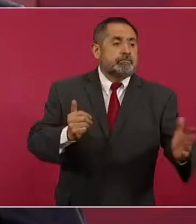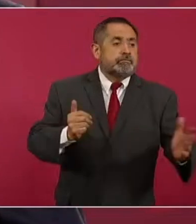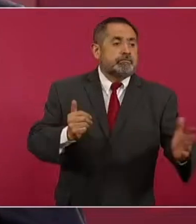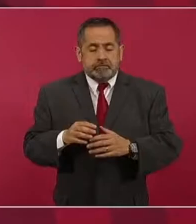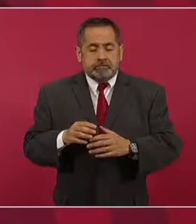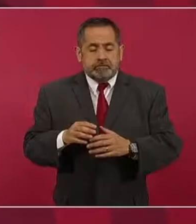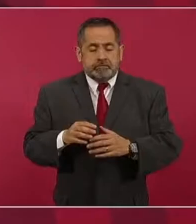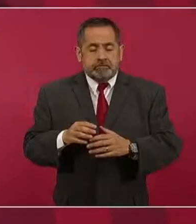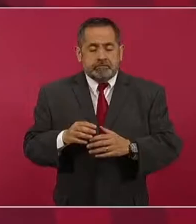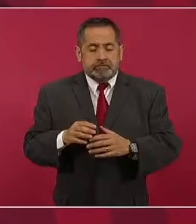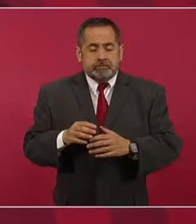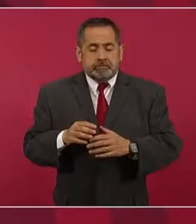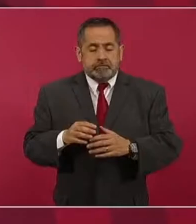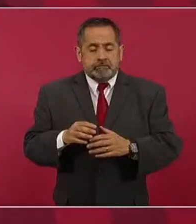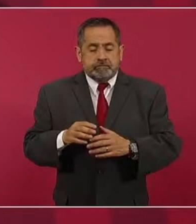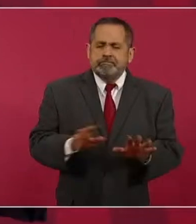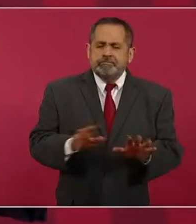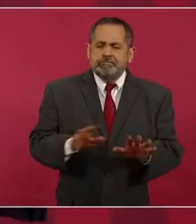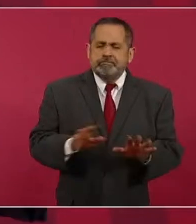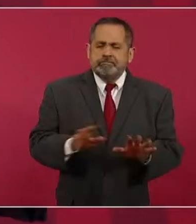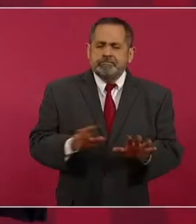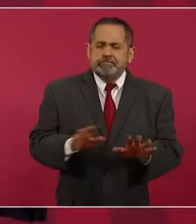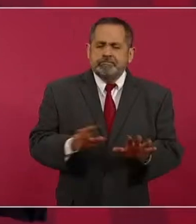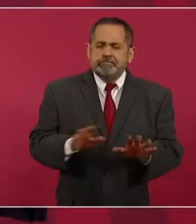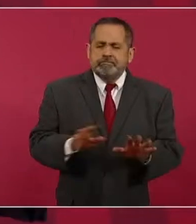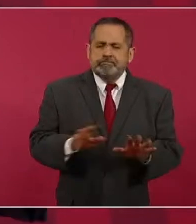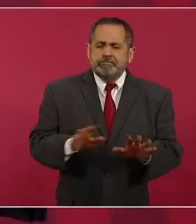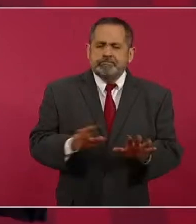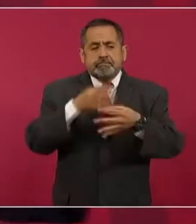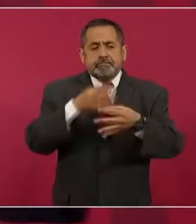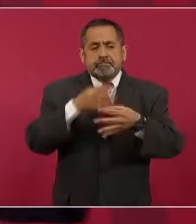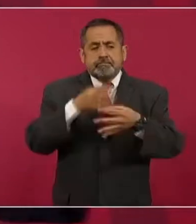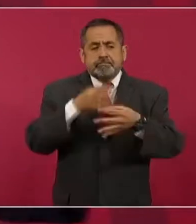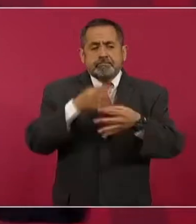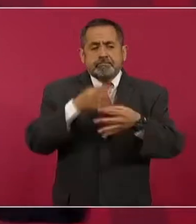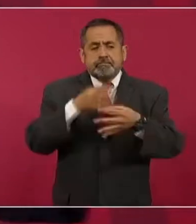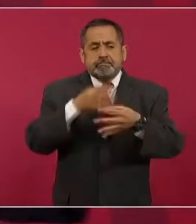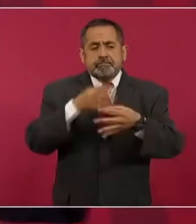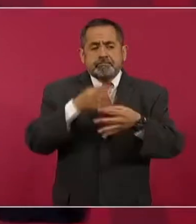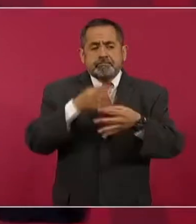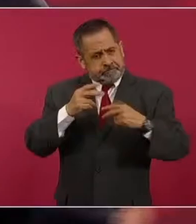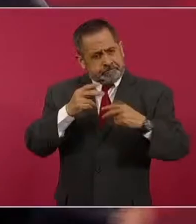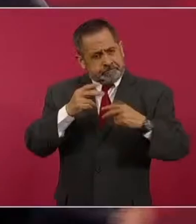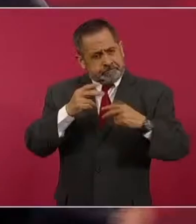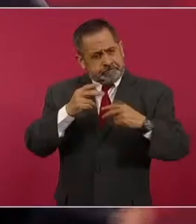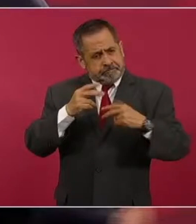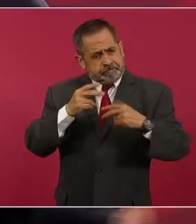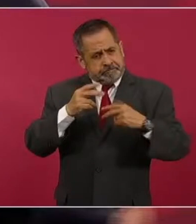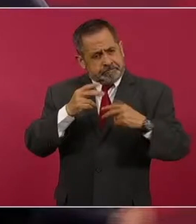otro. Lo que estoy es convocando a la gente a que participe,